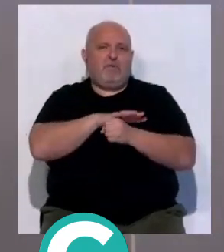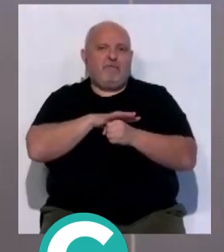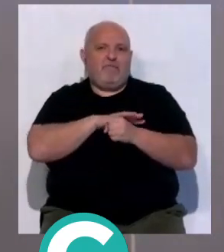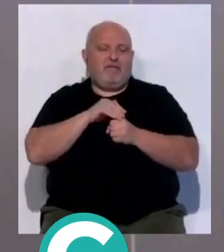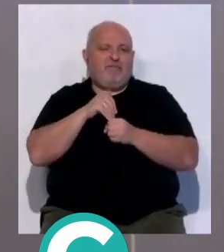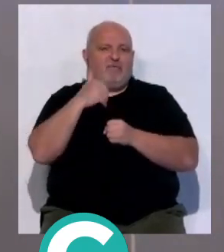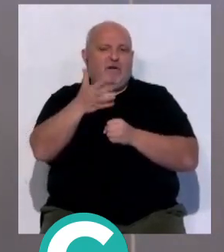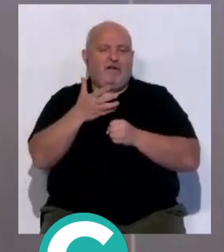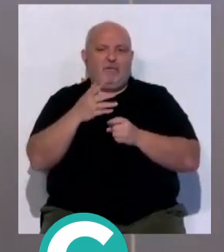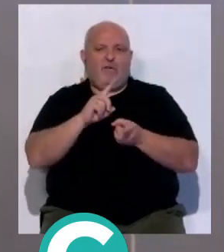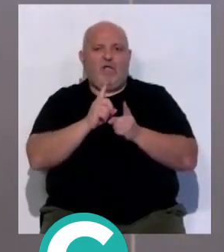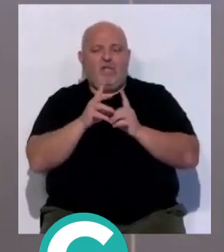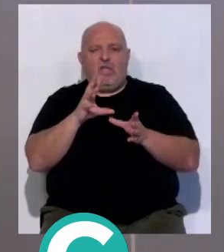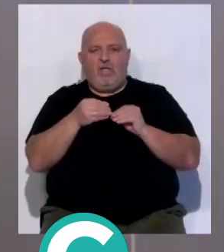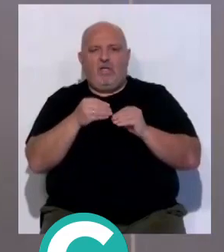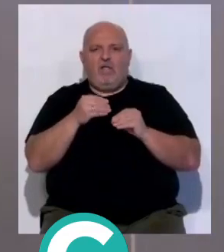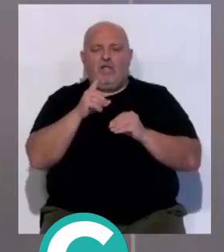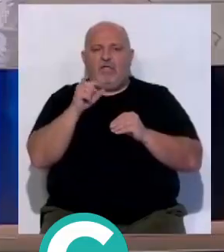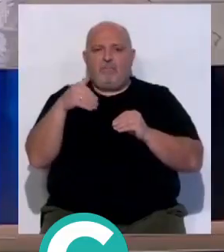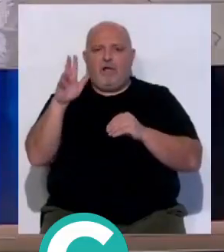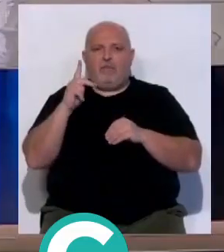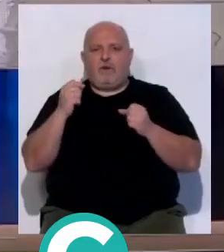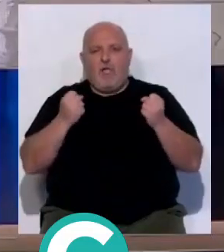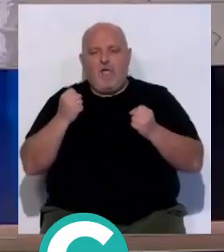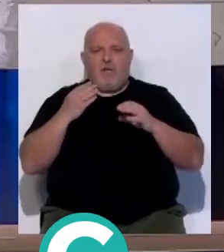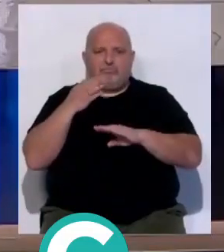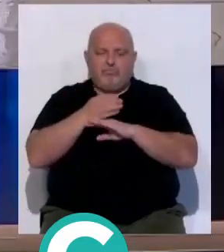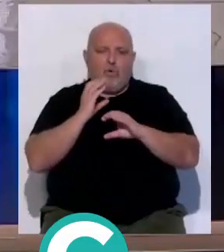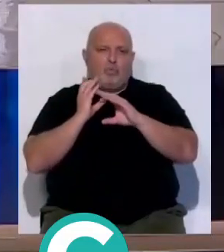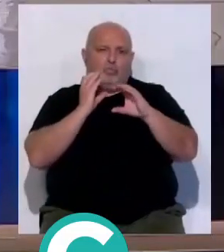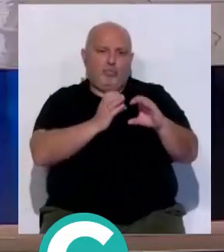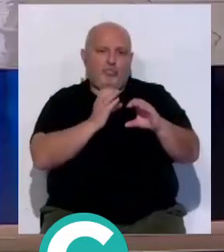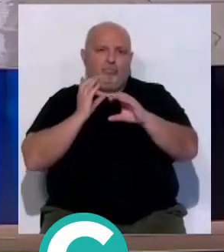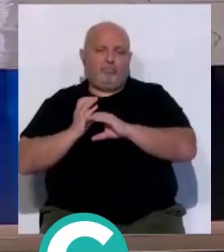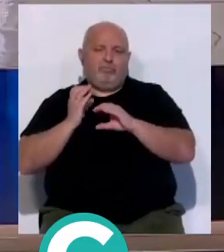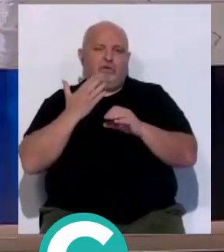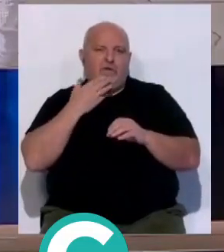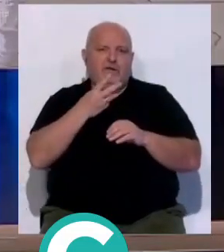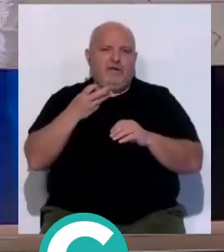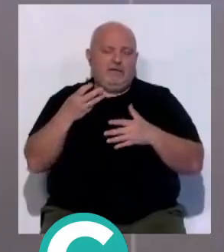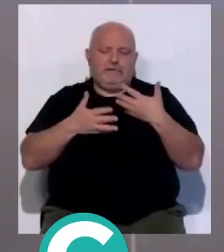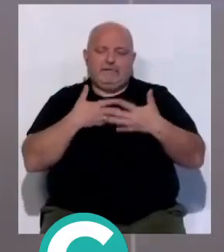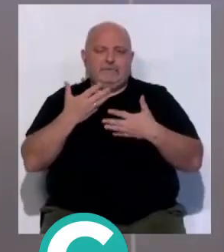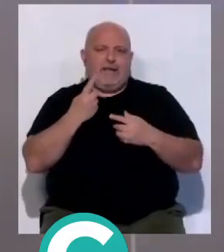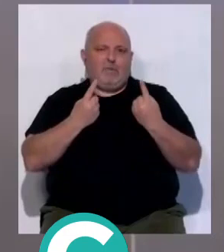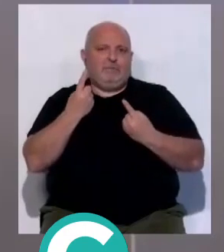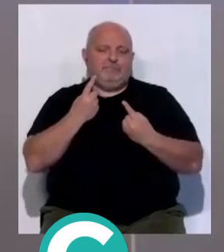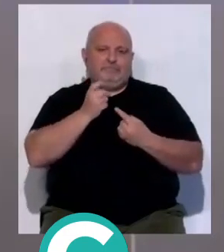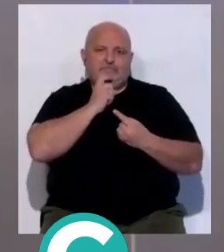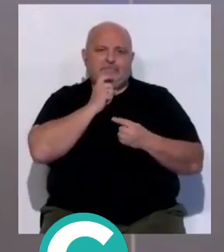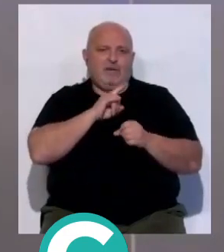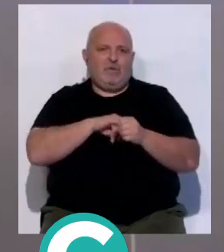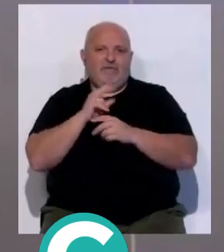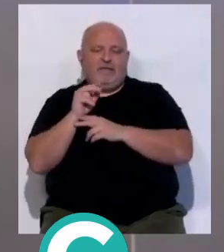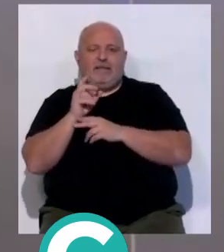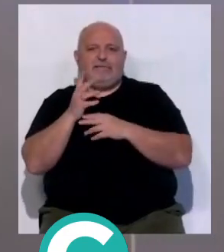Cádiz y tiene que apegarse más de ciento y pico kilómetros para ir y volver, son unos casi 300, entonces todo